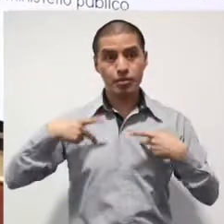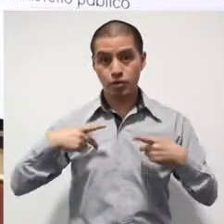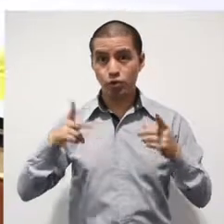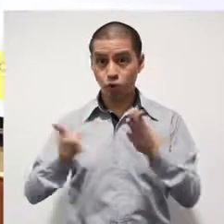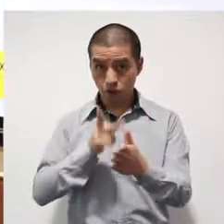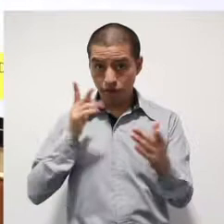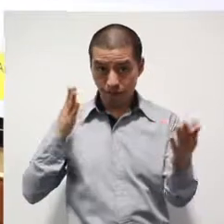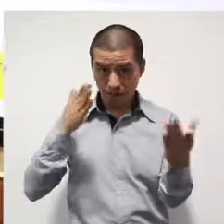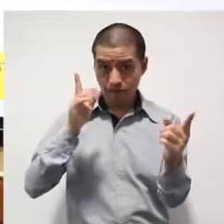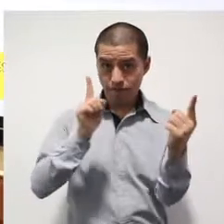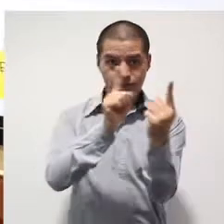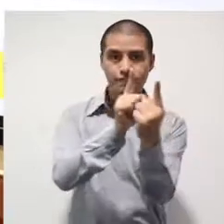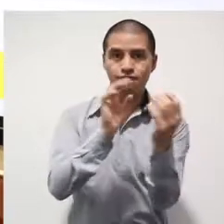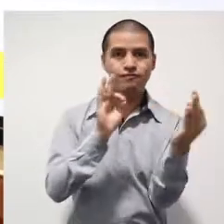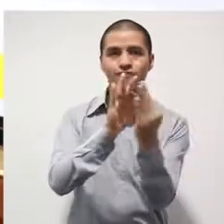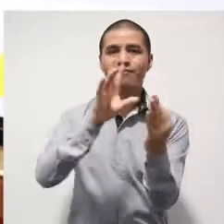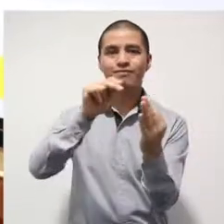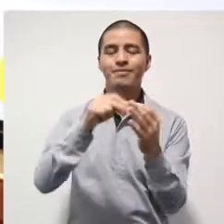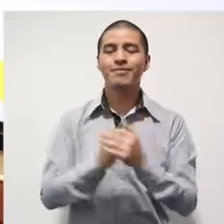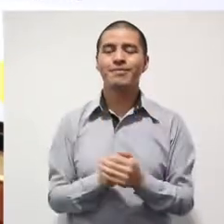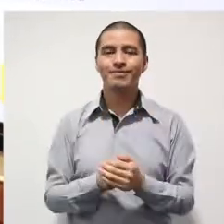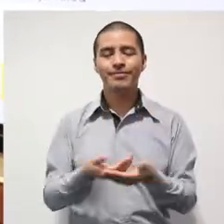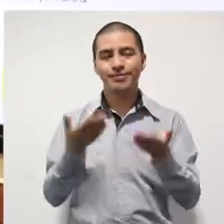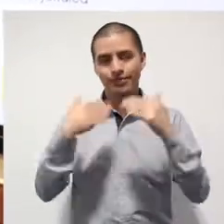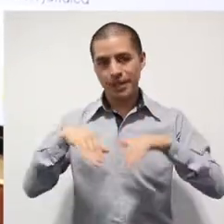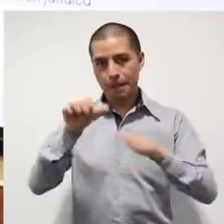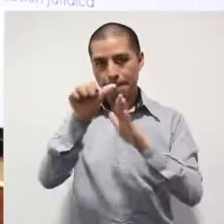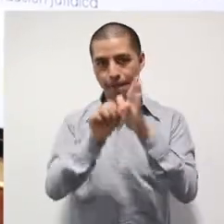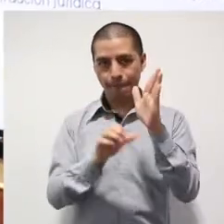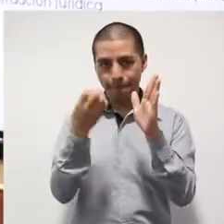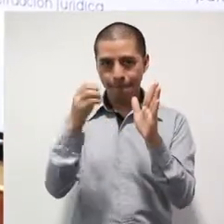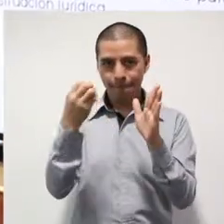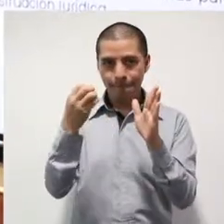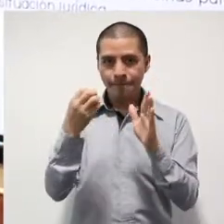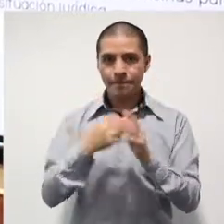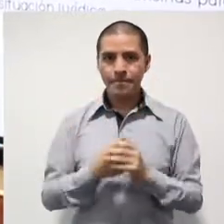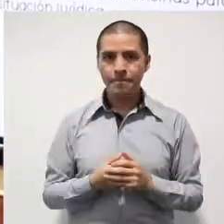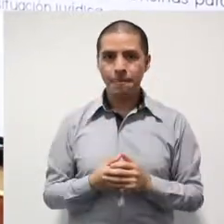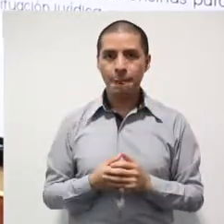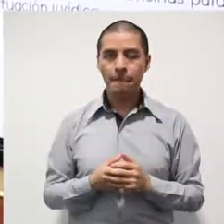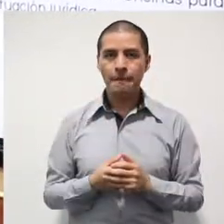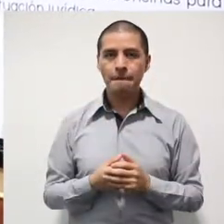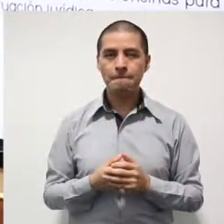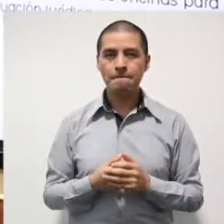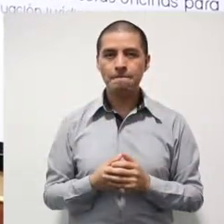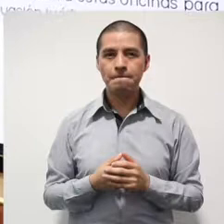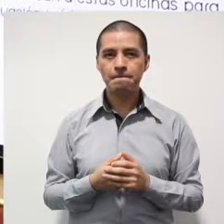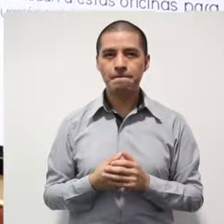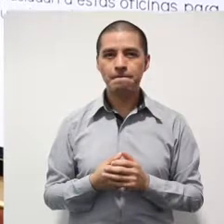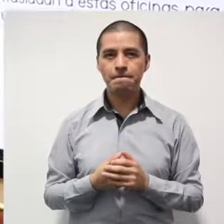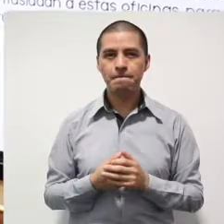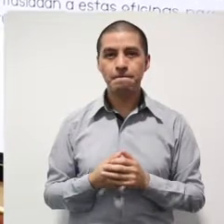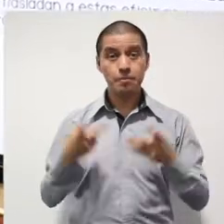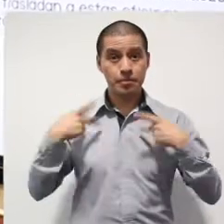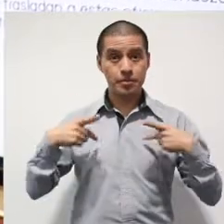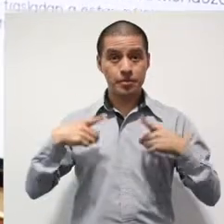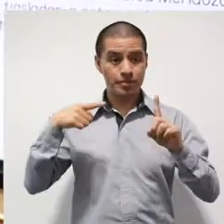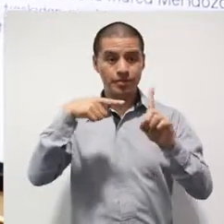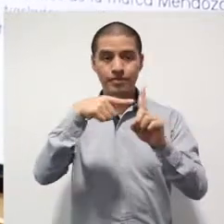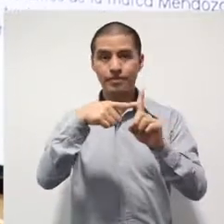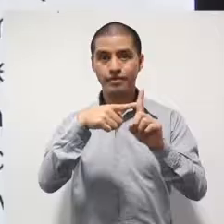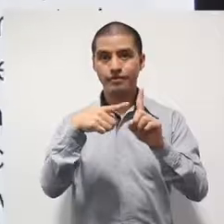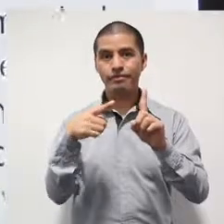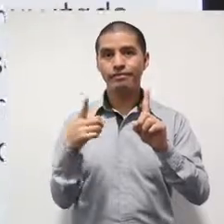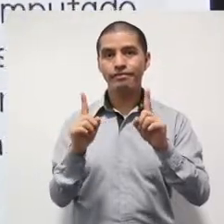acercarse a la víctima. Aquí tienes otro del mes de octubre en donde se pone a disposición a un